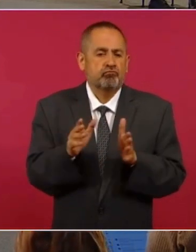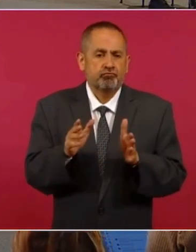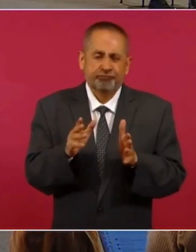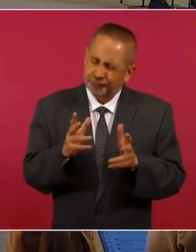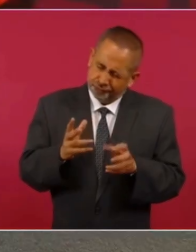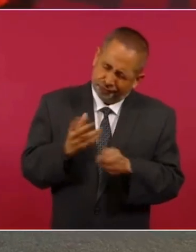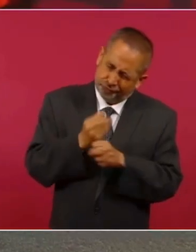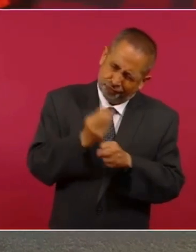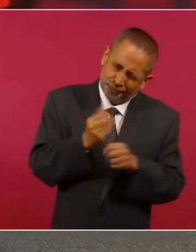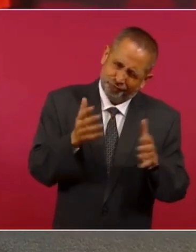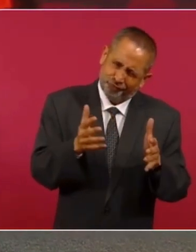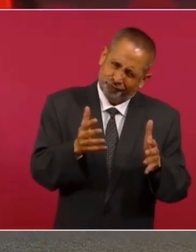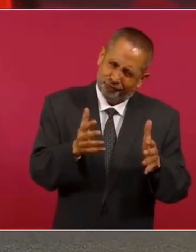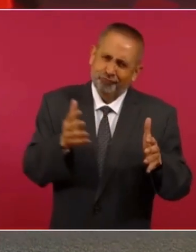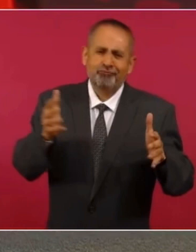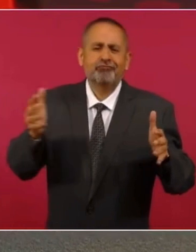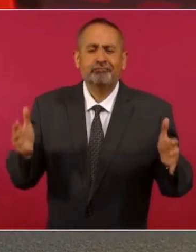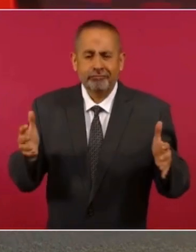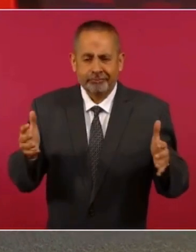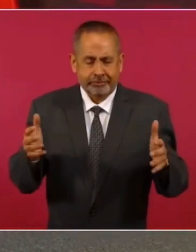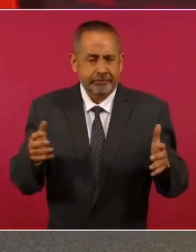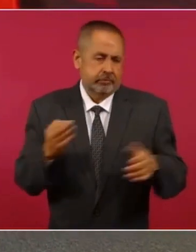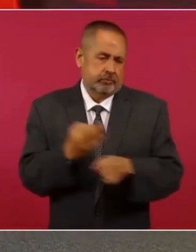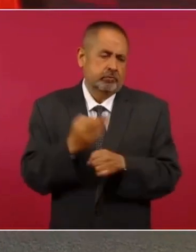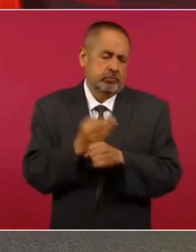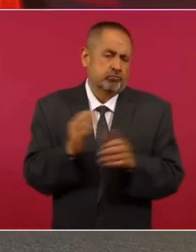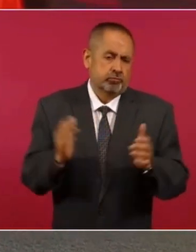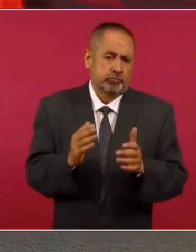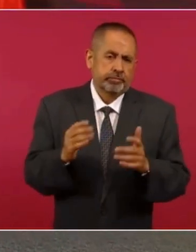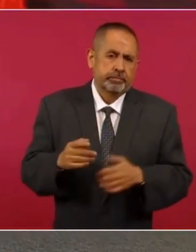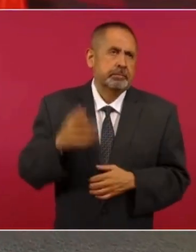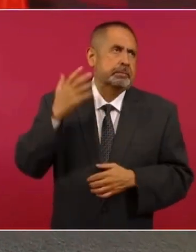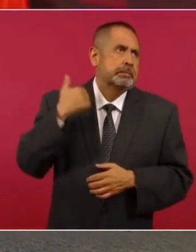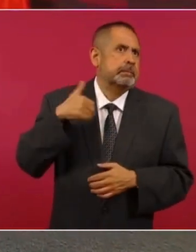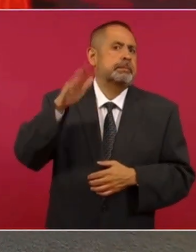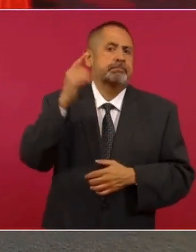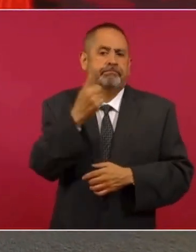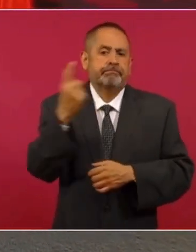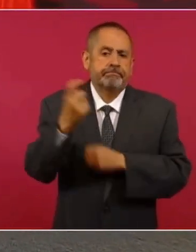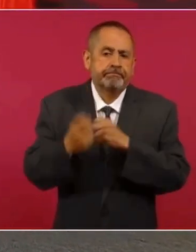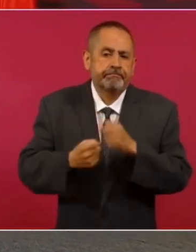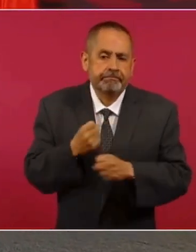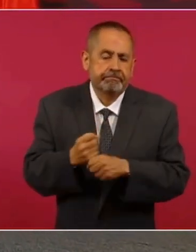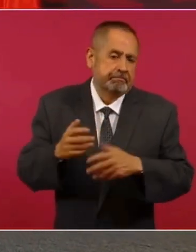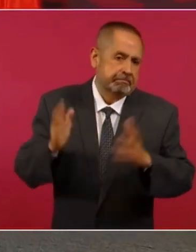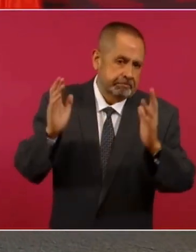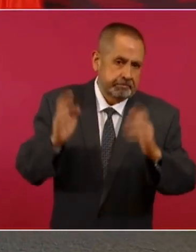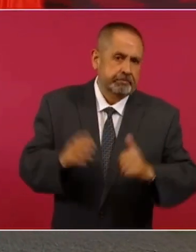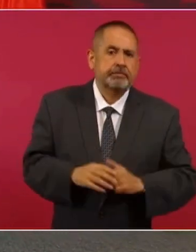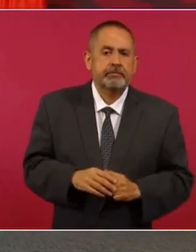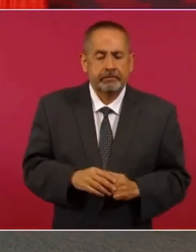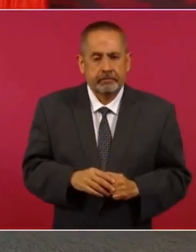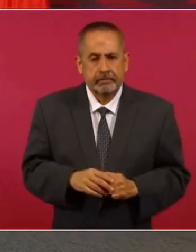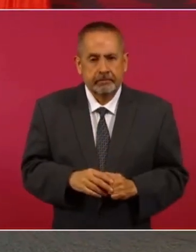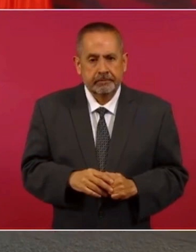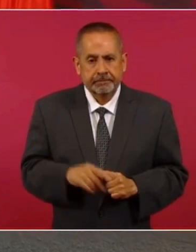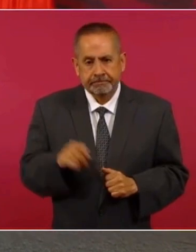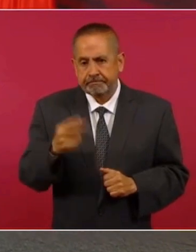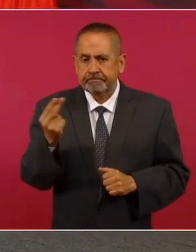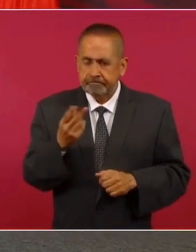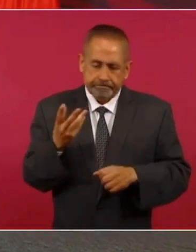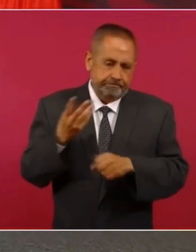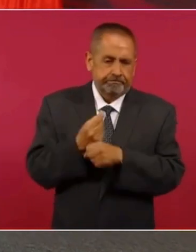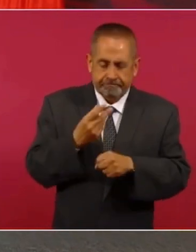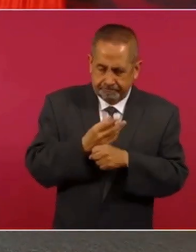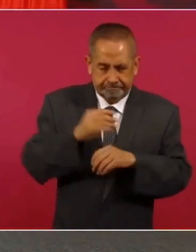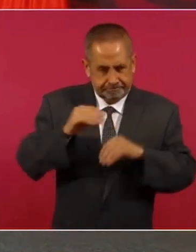es un puerto pequeño construido hace 100 años que requería